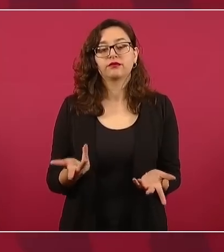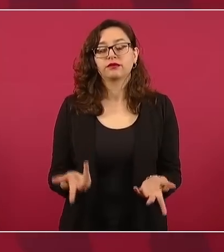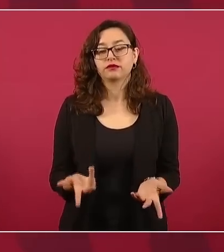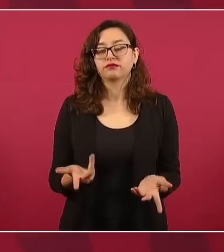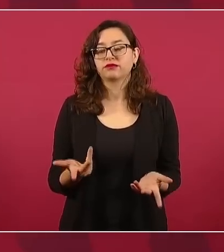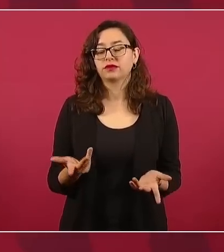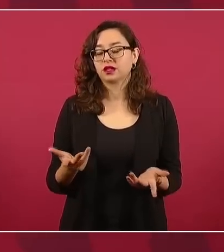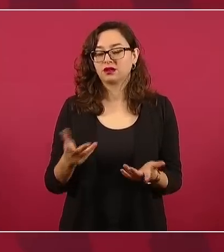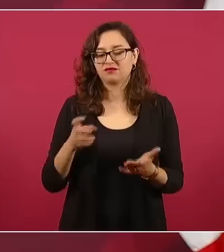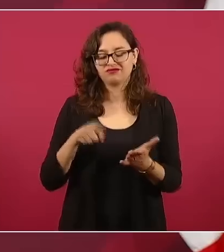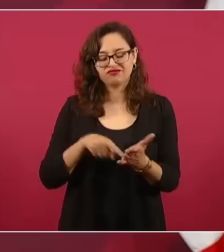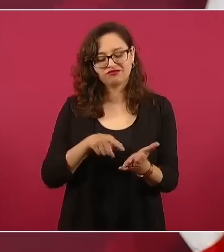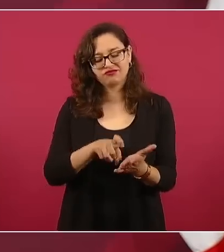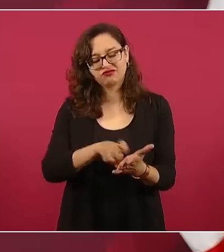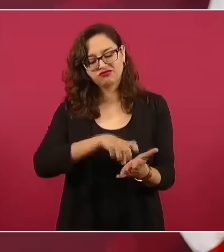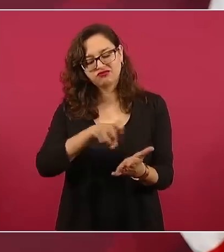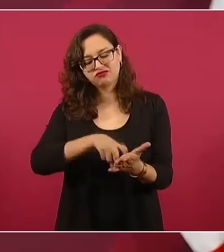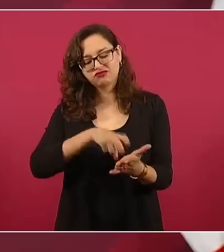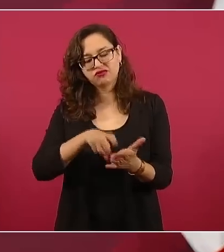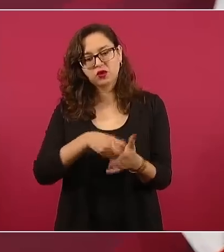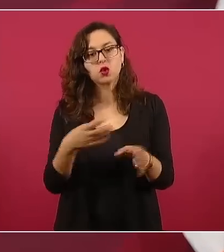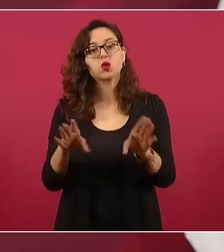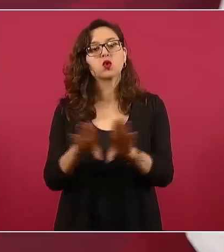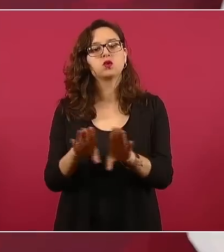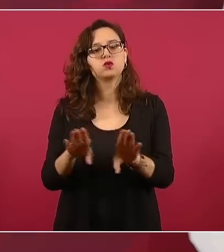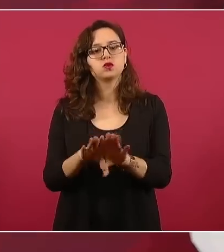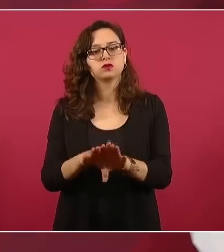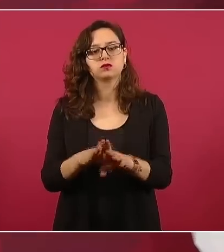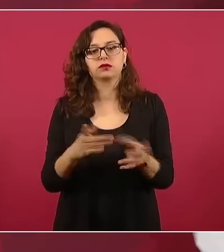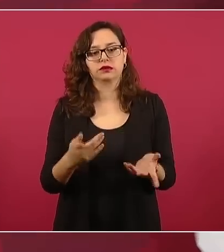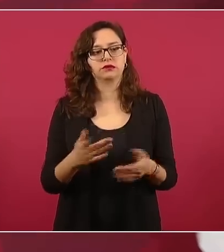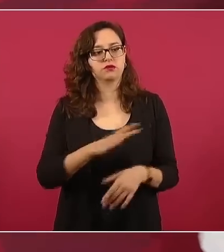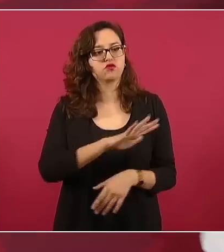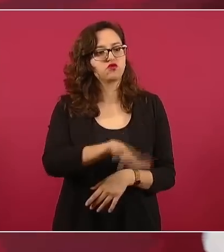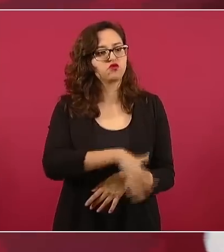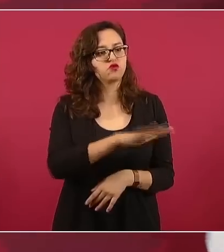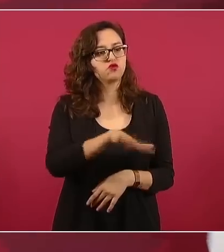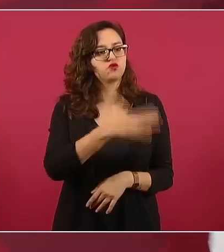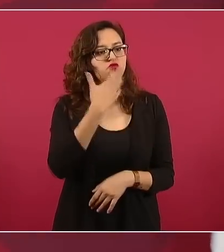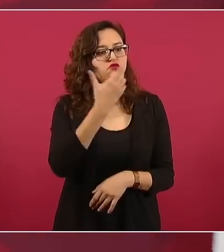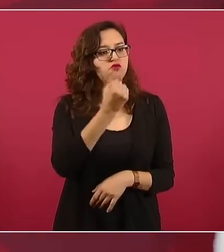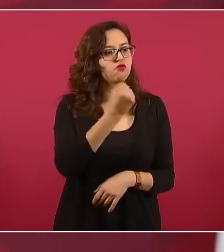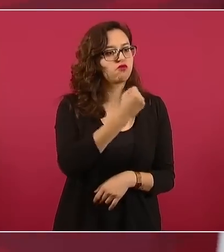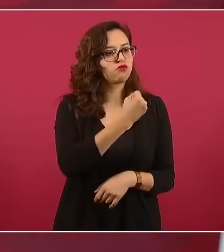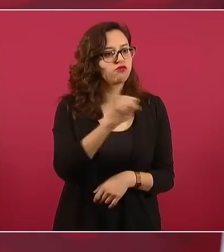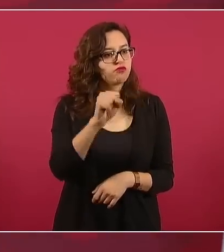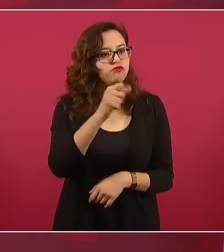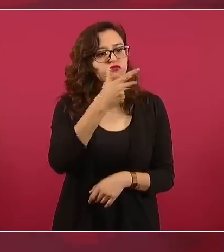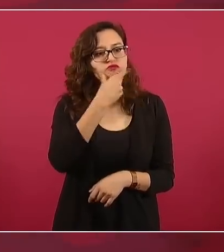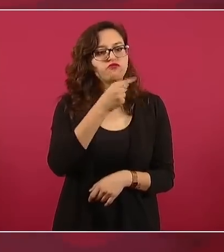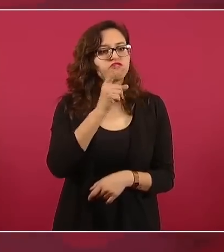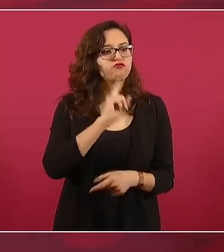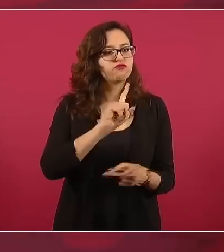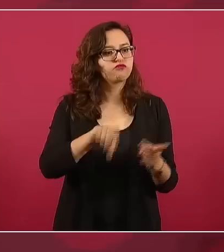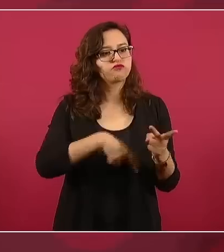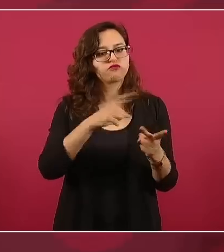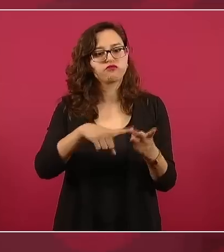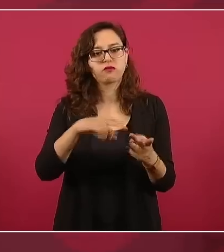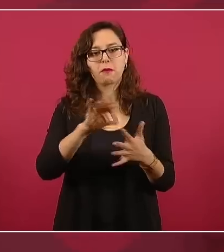con expertos, con pedagogos, sino con las mismas maestras y maestros,